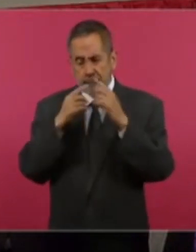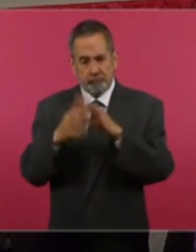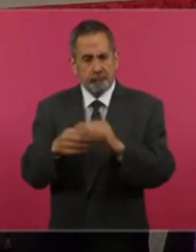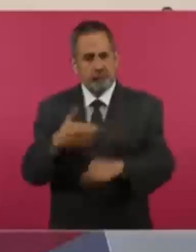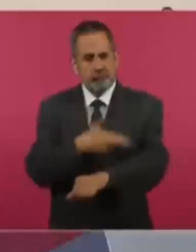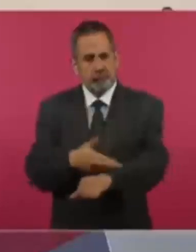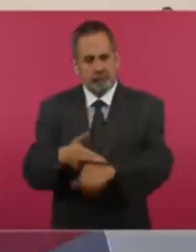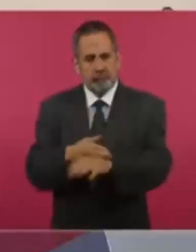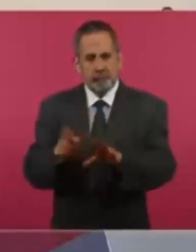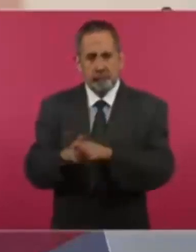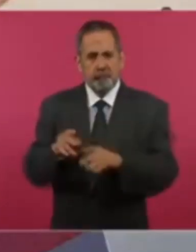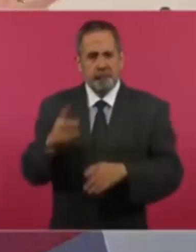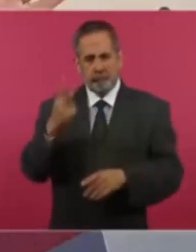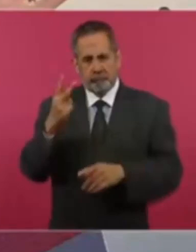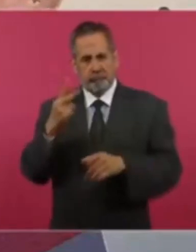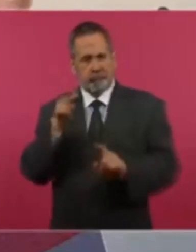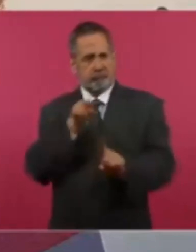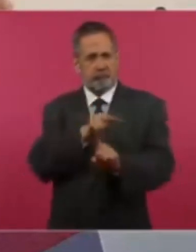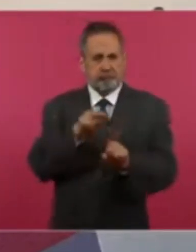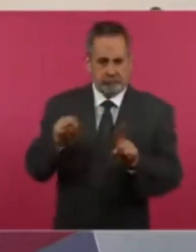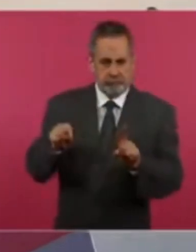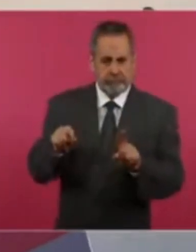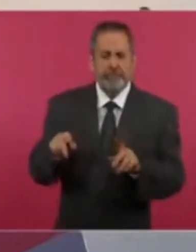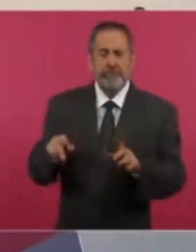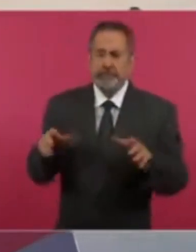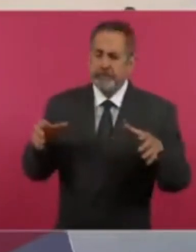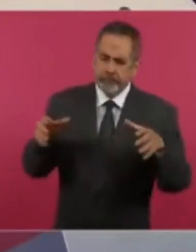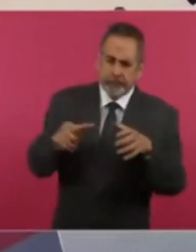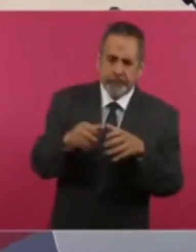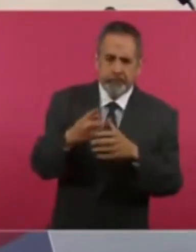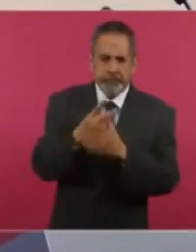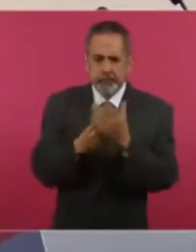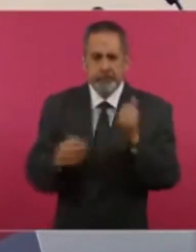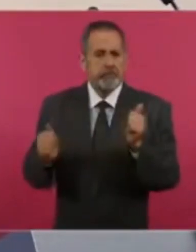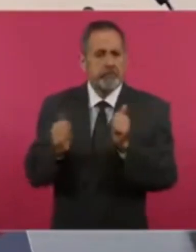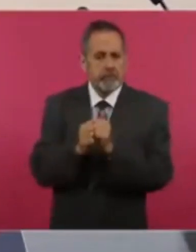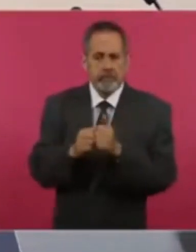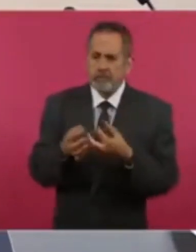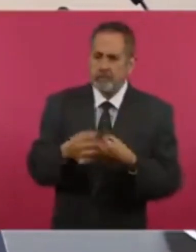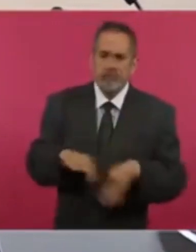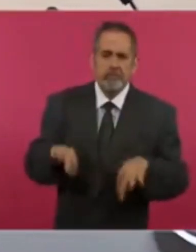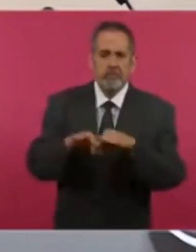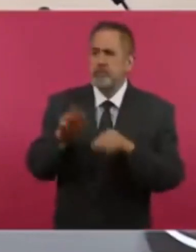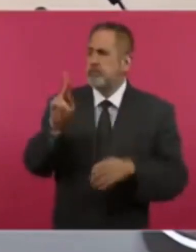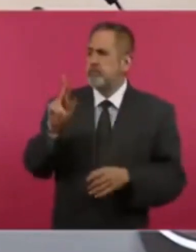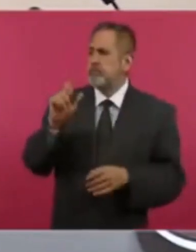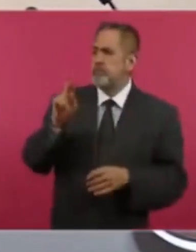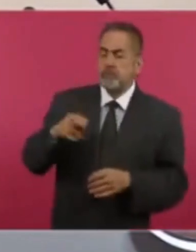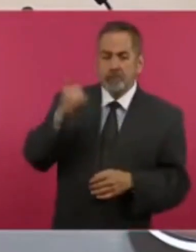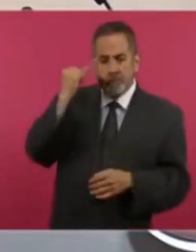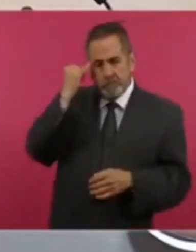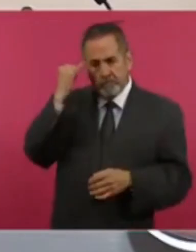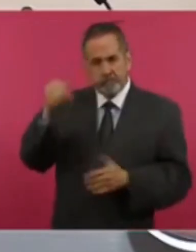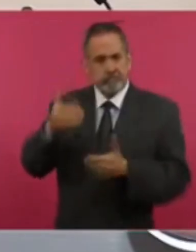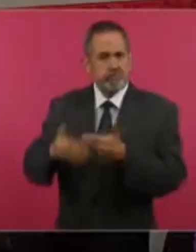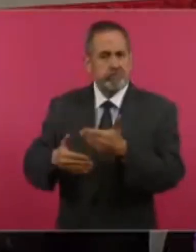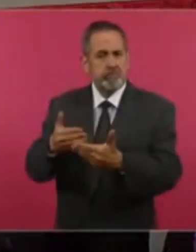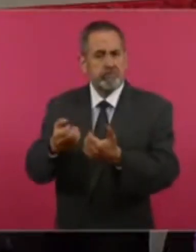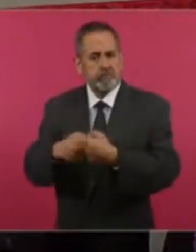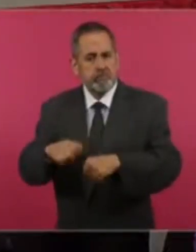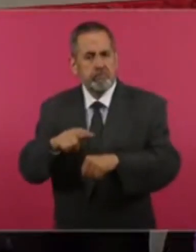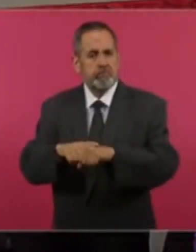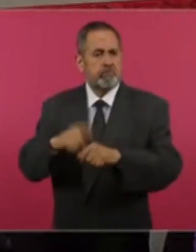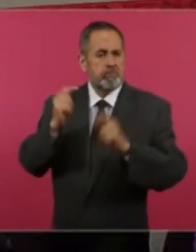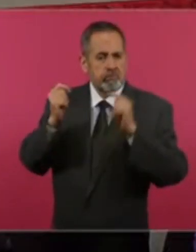estas dos visiones, pero sobre todo las unifica en un trascendental plan de desarrollo social y